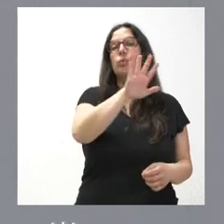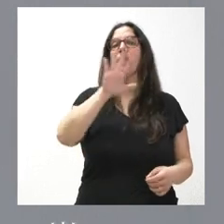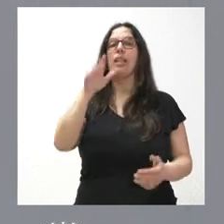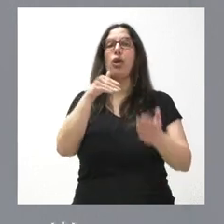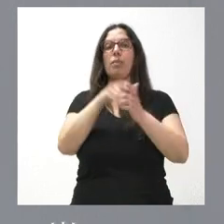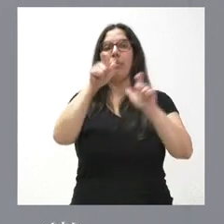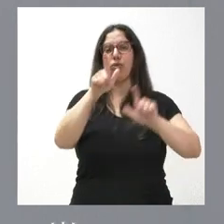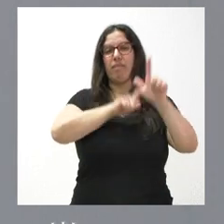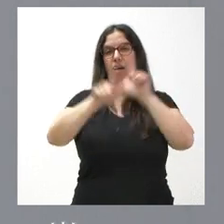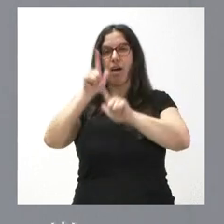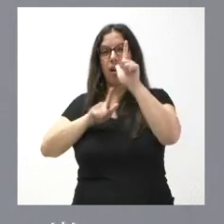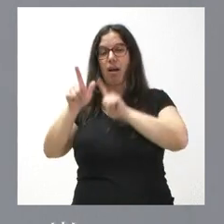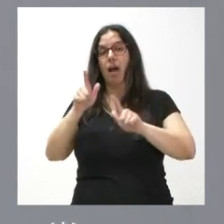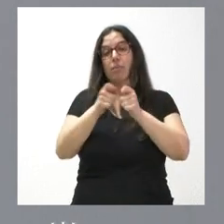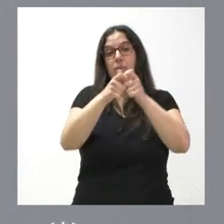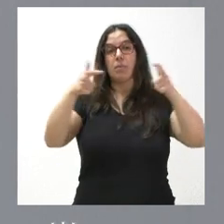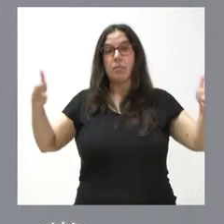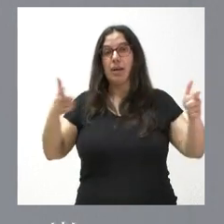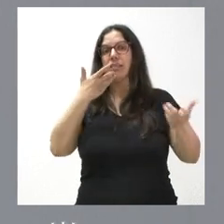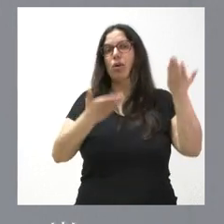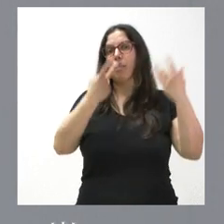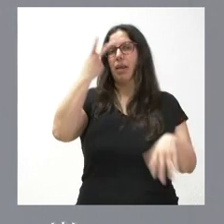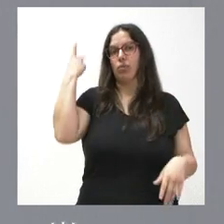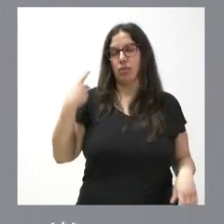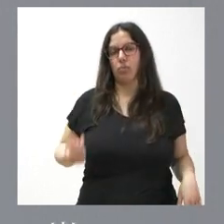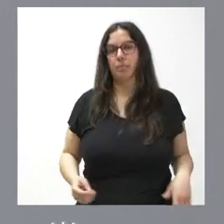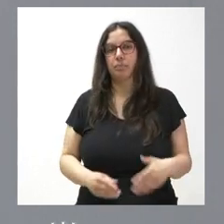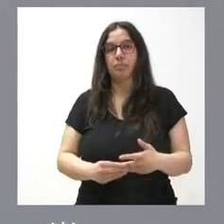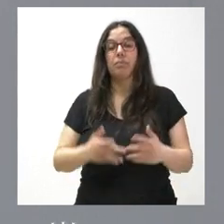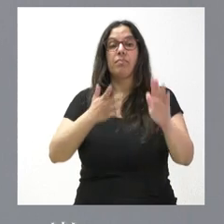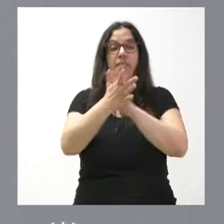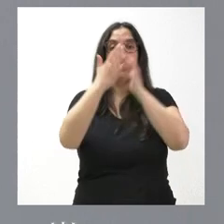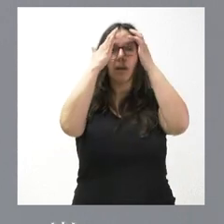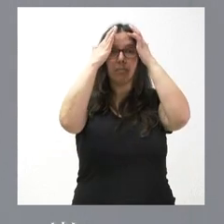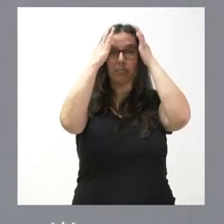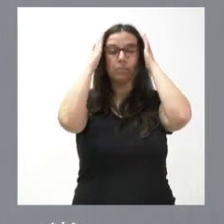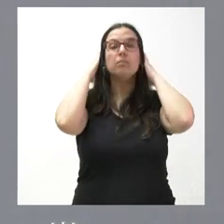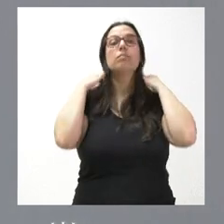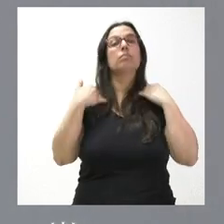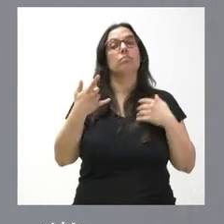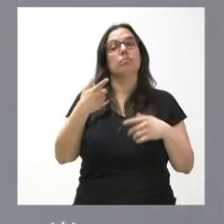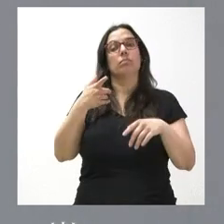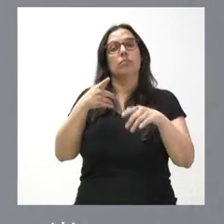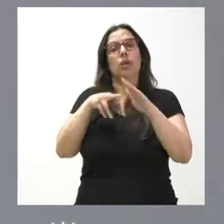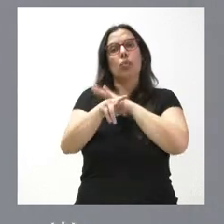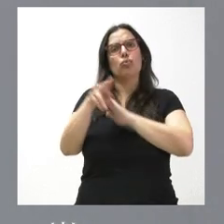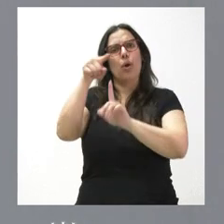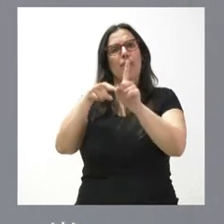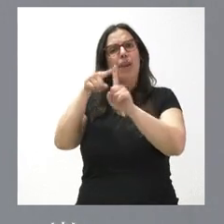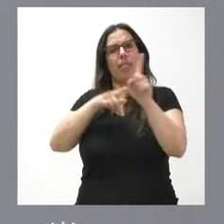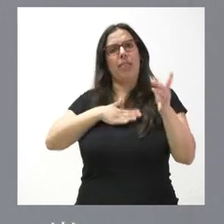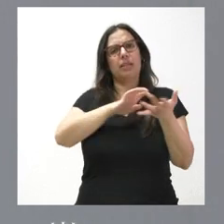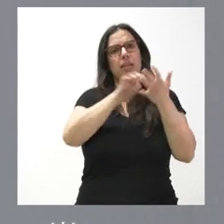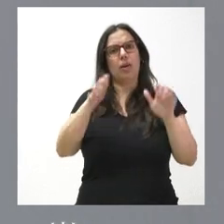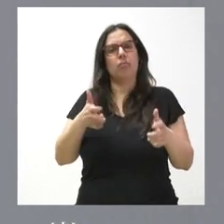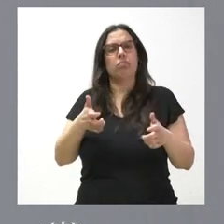con un crecimiento respecto de los 309.000 del año precedente. Por tanto, esto es un elemento de referencia de Castilla y León que permite